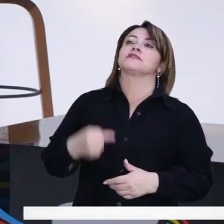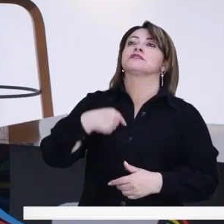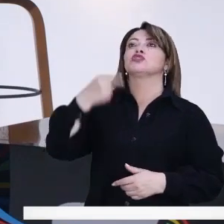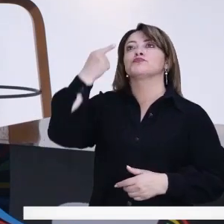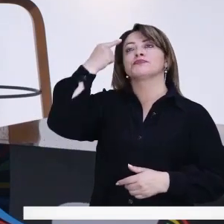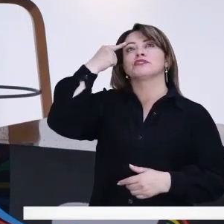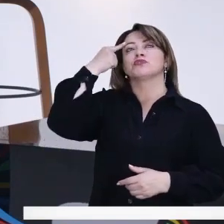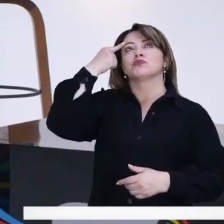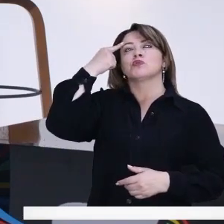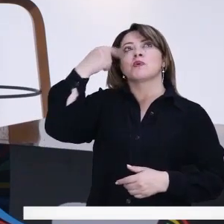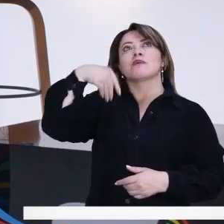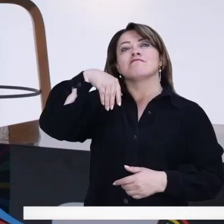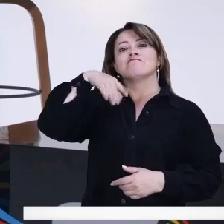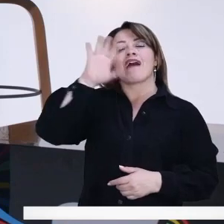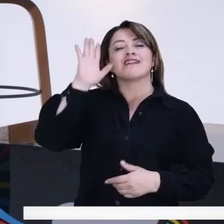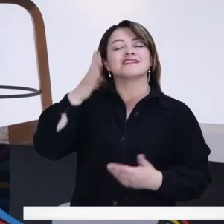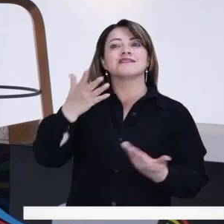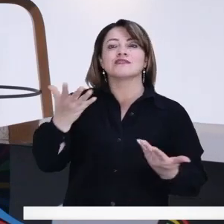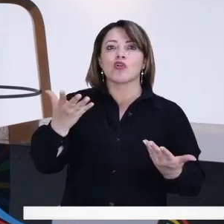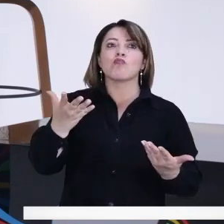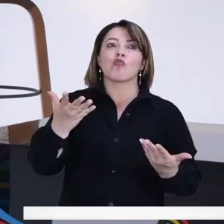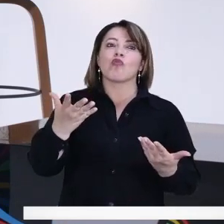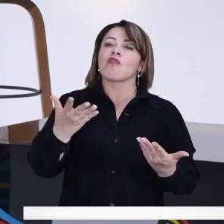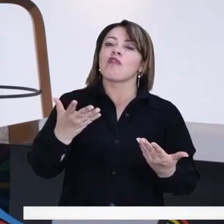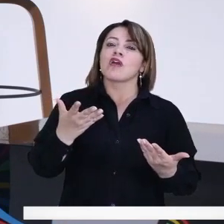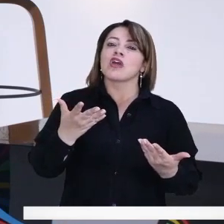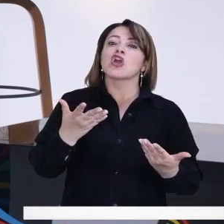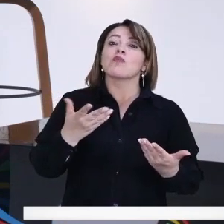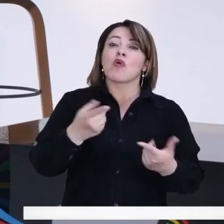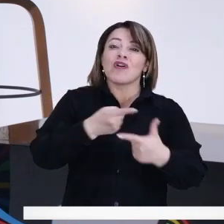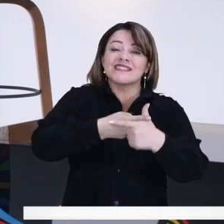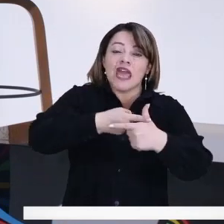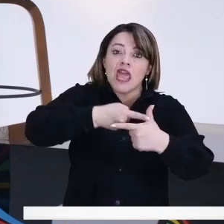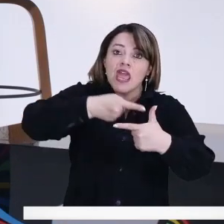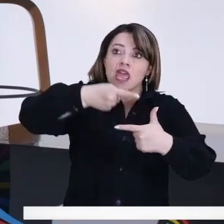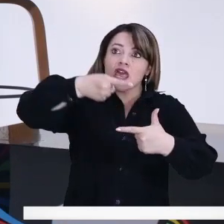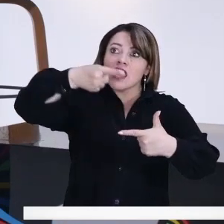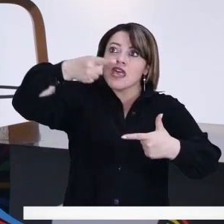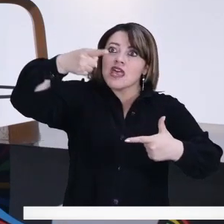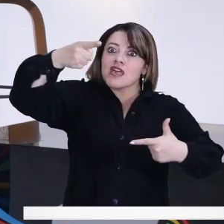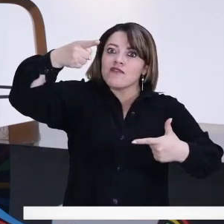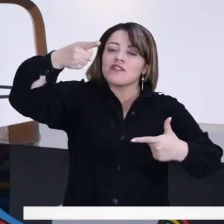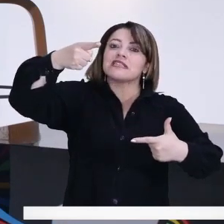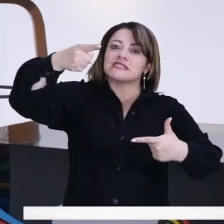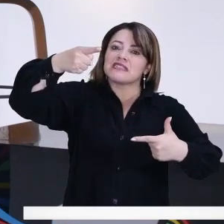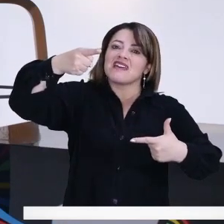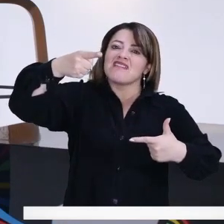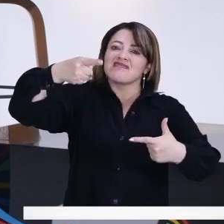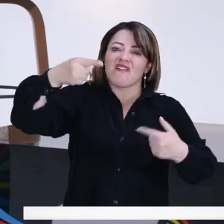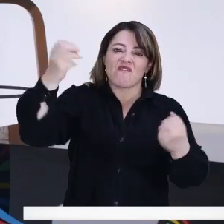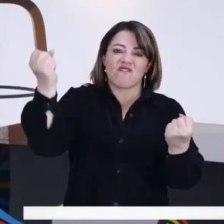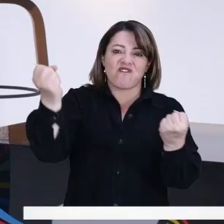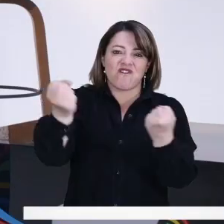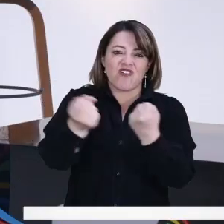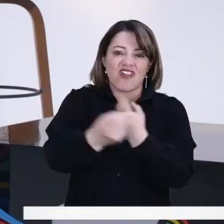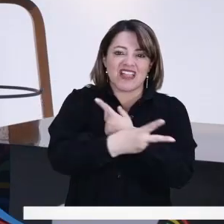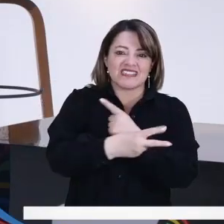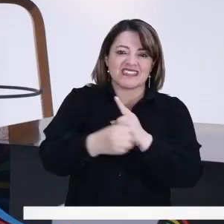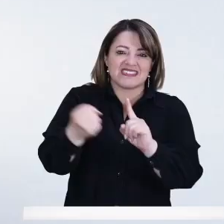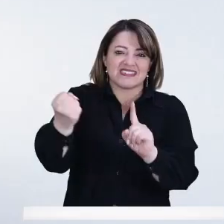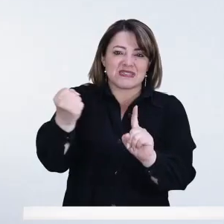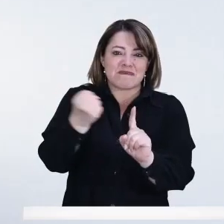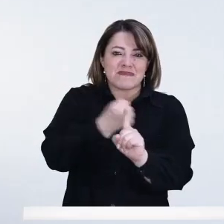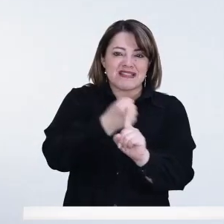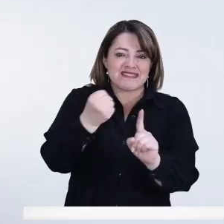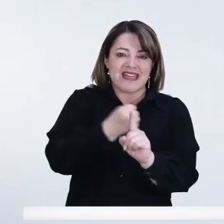Bueno, yo creo que el reto mayor es disminuir todas esas cifras que tenemos en este momento